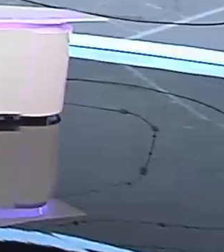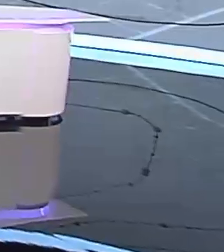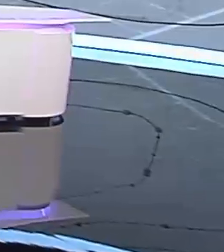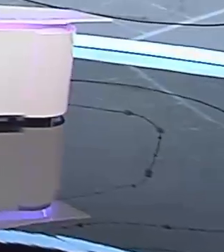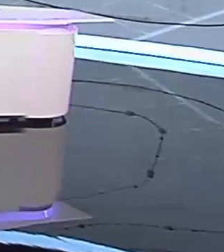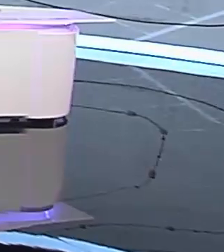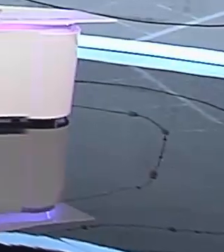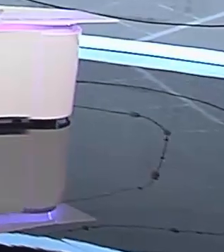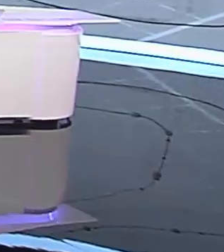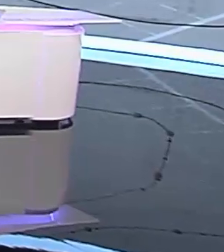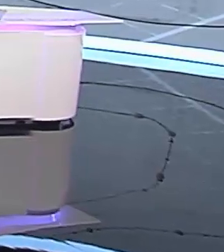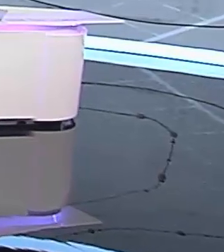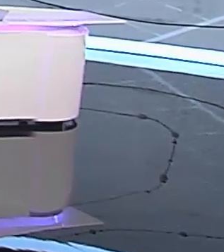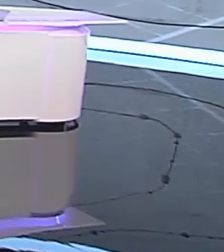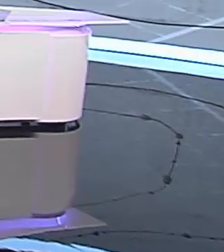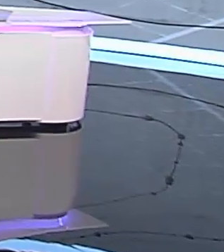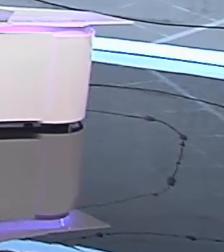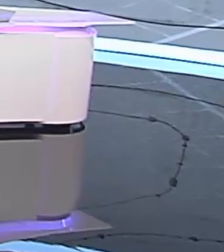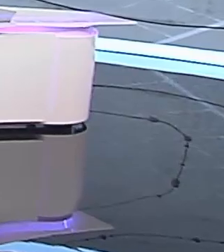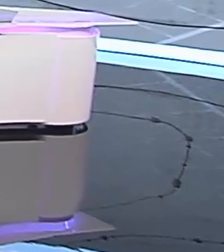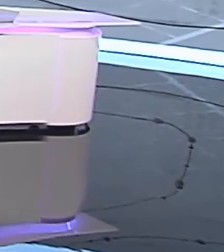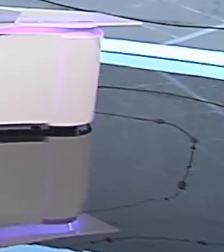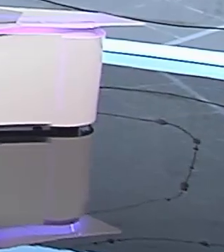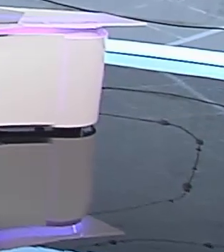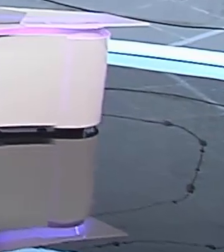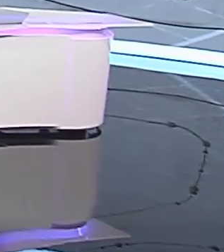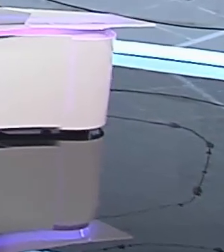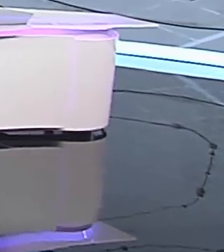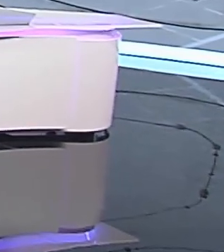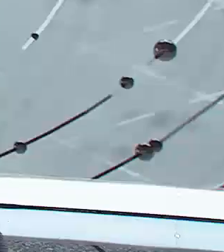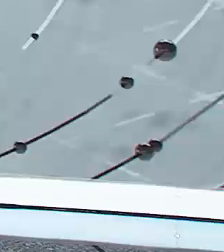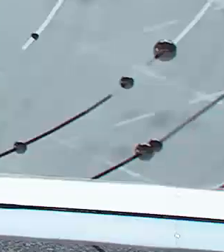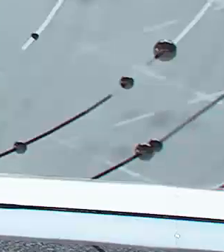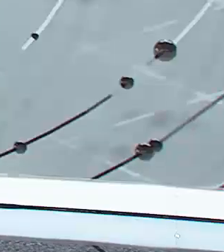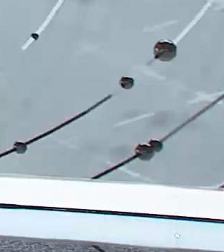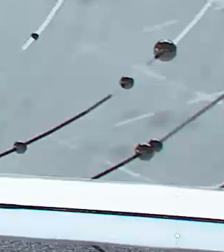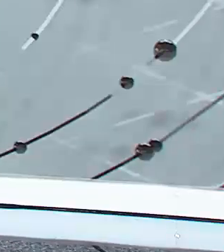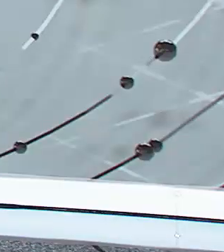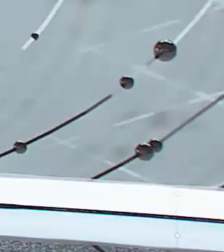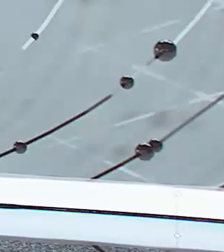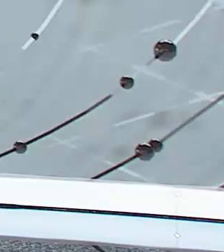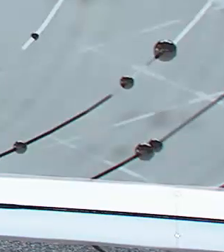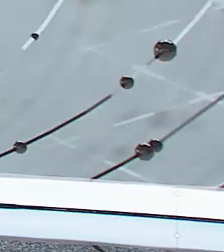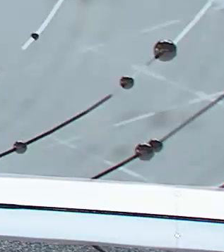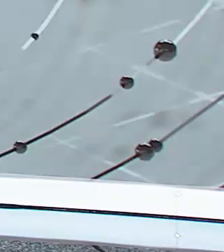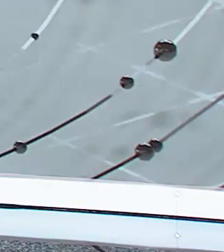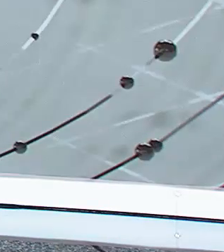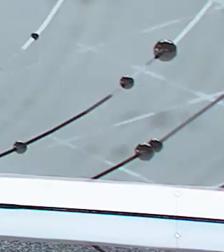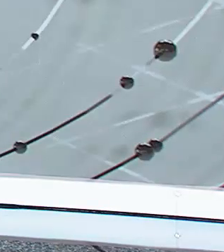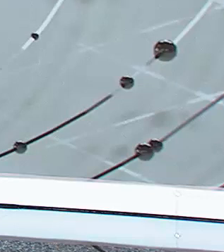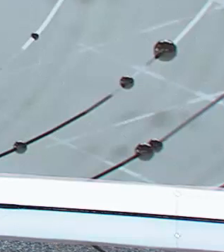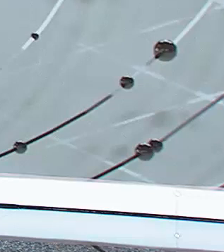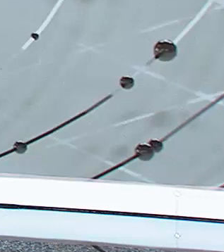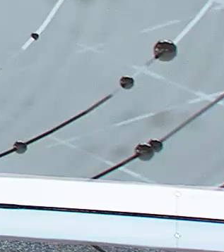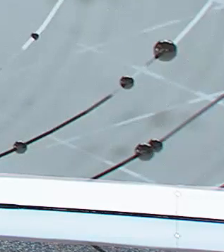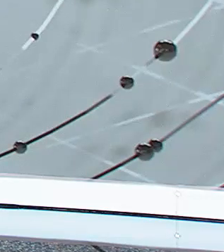Hoy, David, sobra el abrigo, pero también habrá viento. Sí, se va a notar sobre todo en puntos de interior y también en la costa. Se vuelven a activar avisos hoy. Tendremos